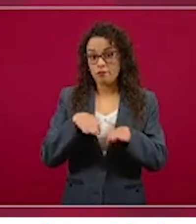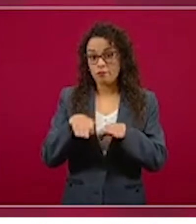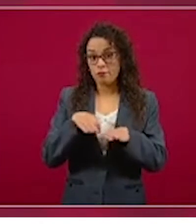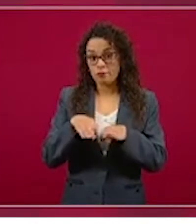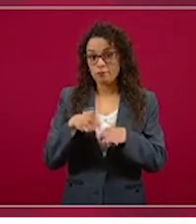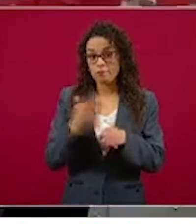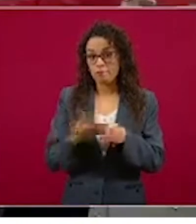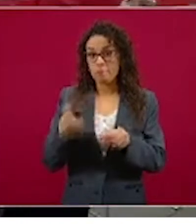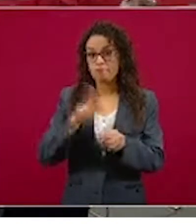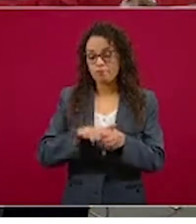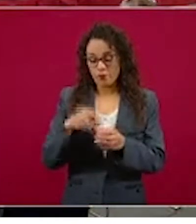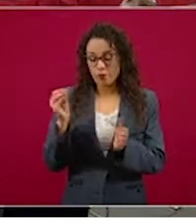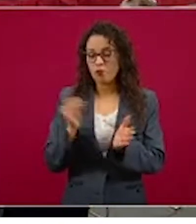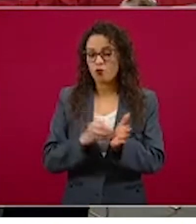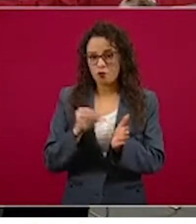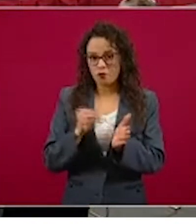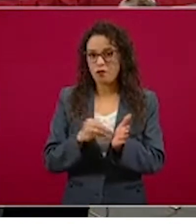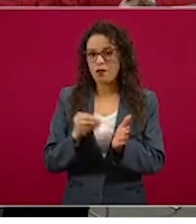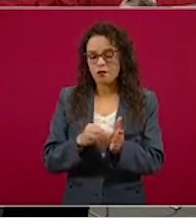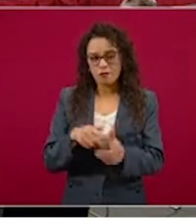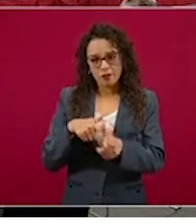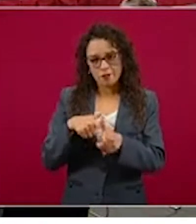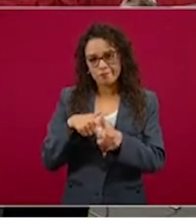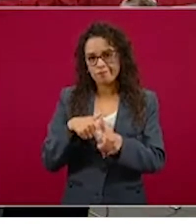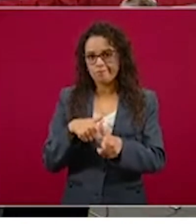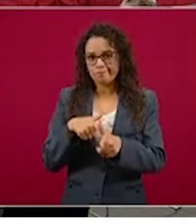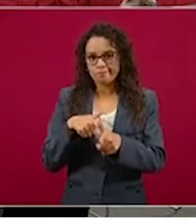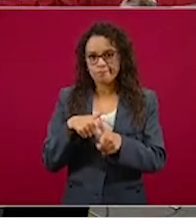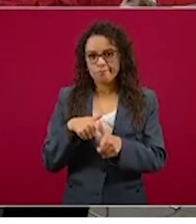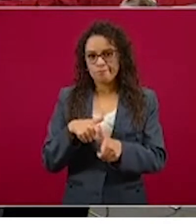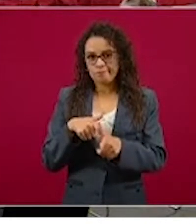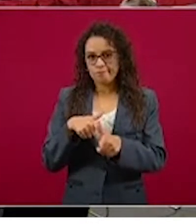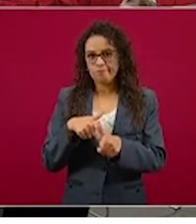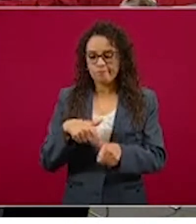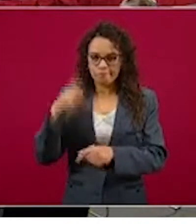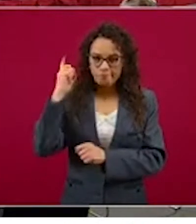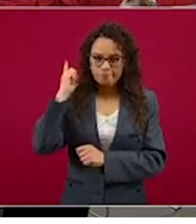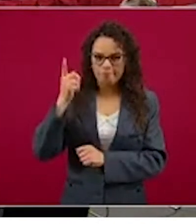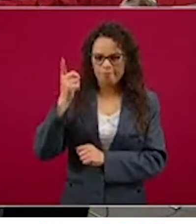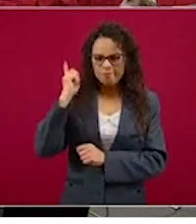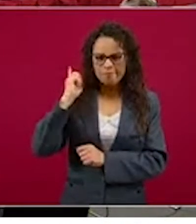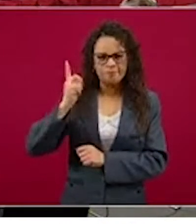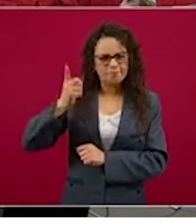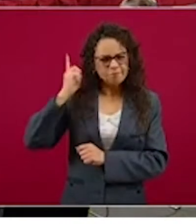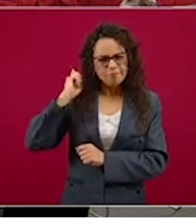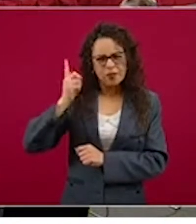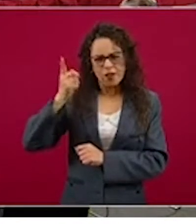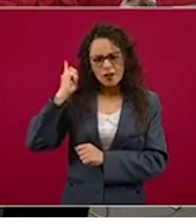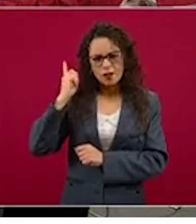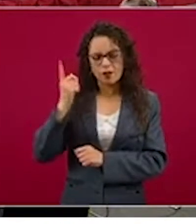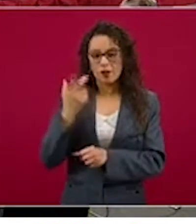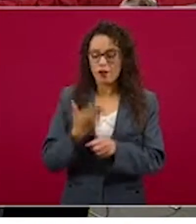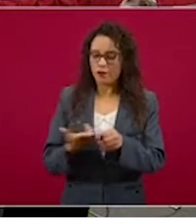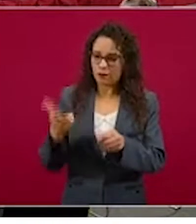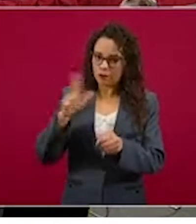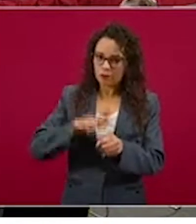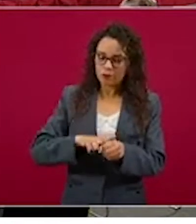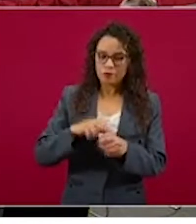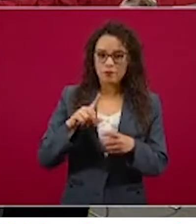ahí, ahora sí que en el frente, en hospitales,